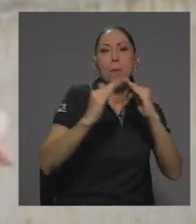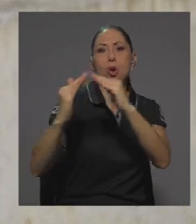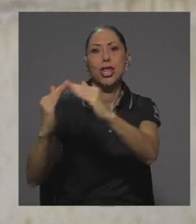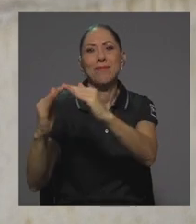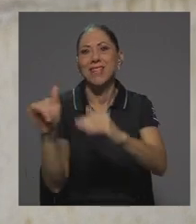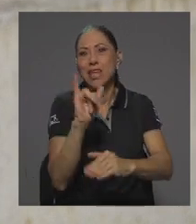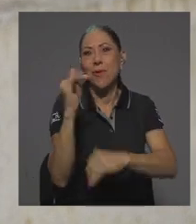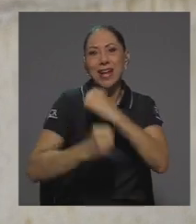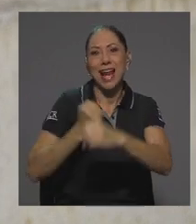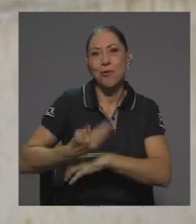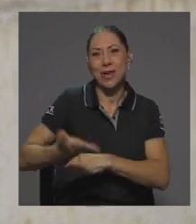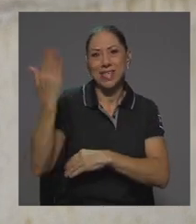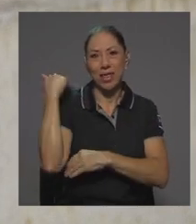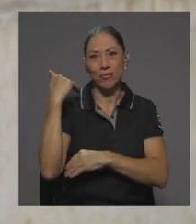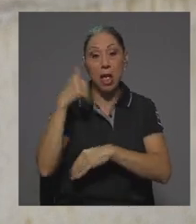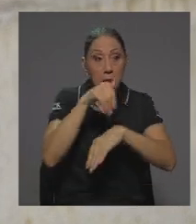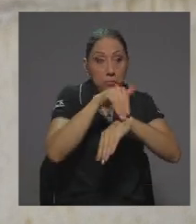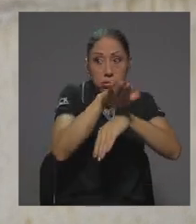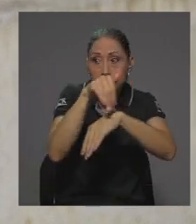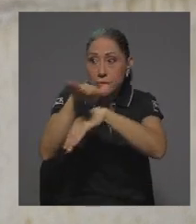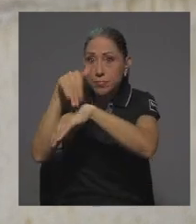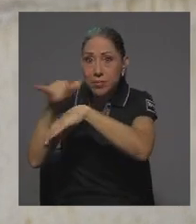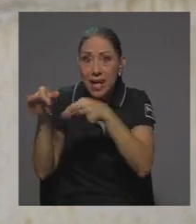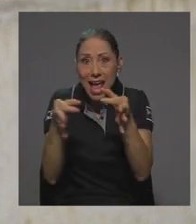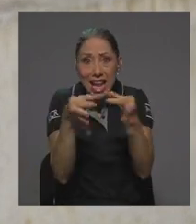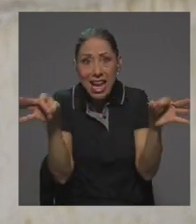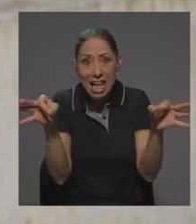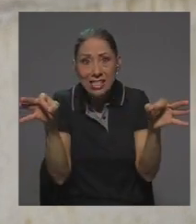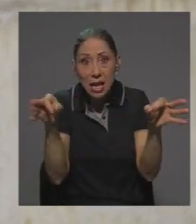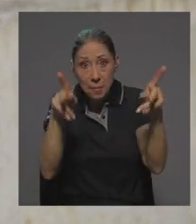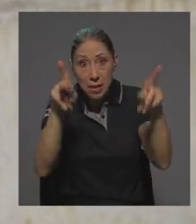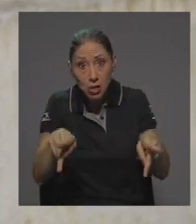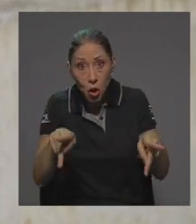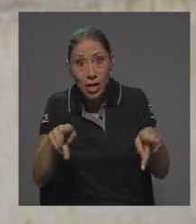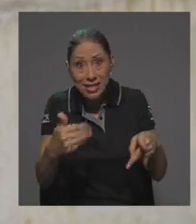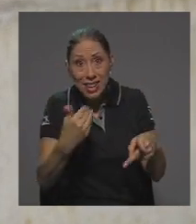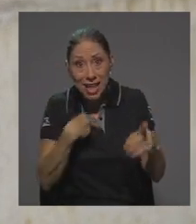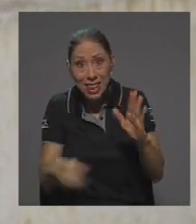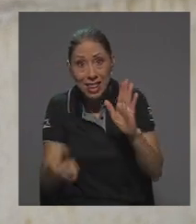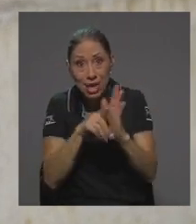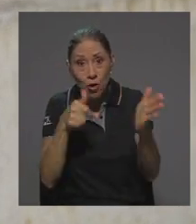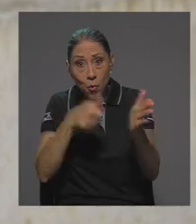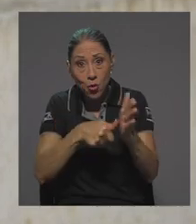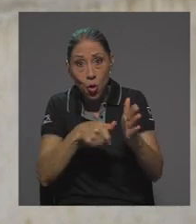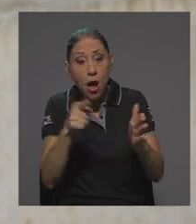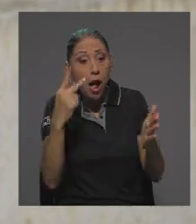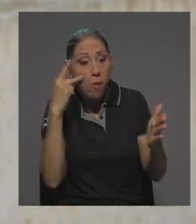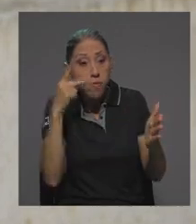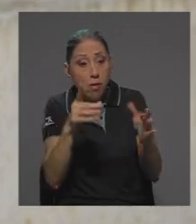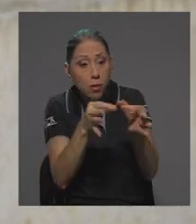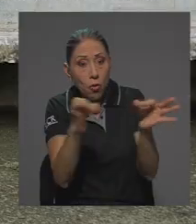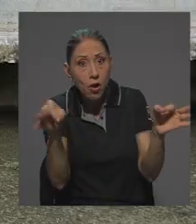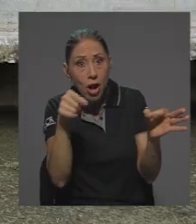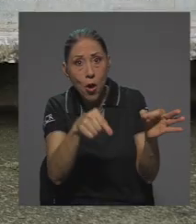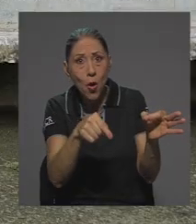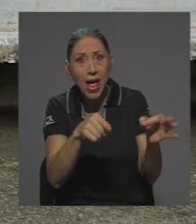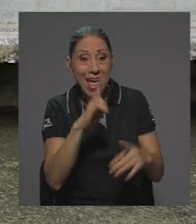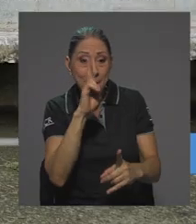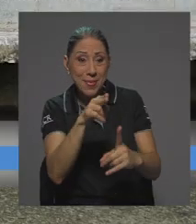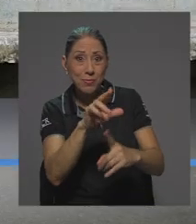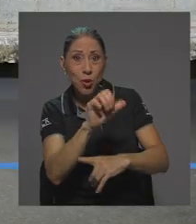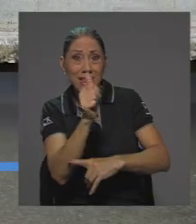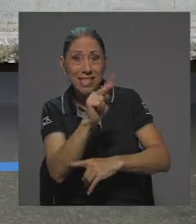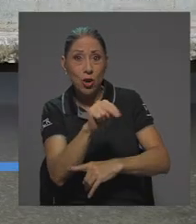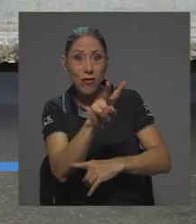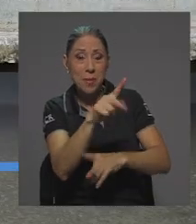año pasado. Es decir, les va a llegar el enlace a todas las personas que tienen derecho a voto al correo electrónico y simplemente el mismo 10, entre las 8 de la